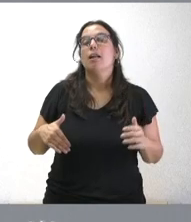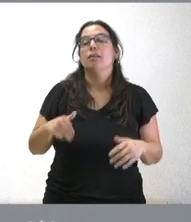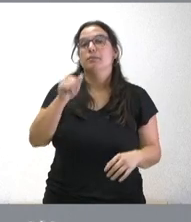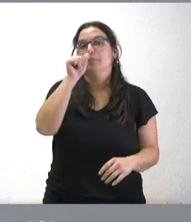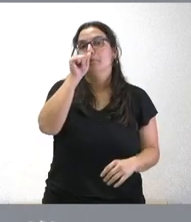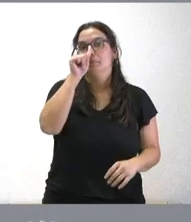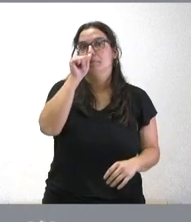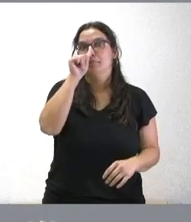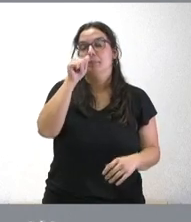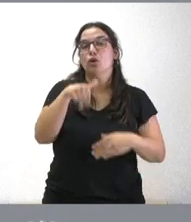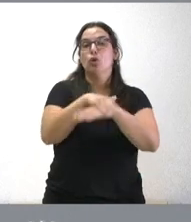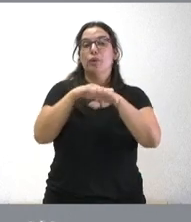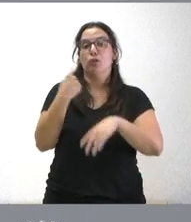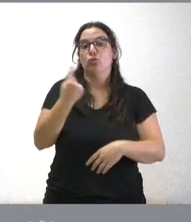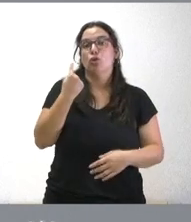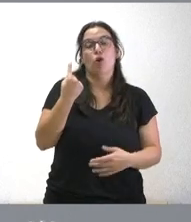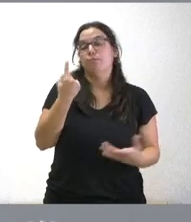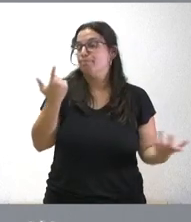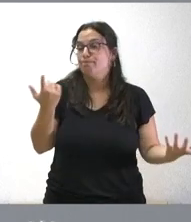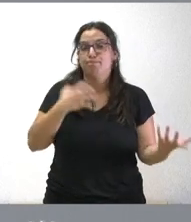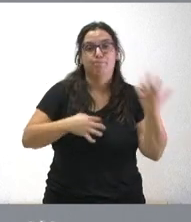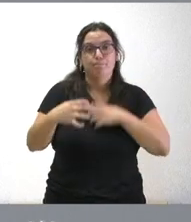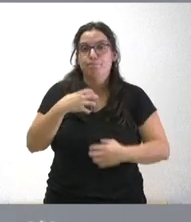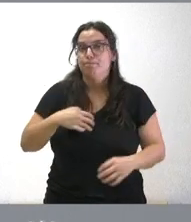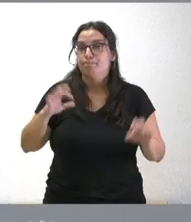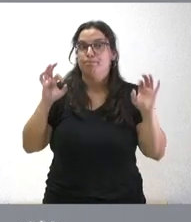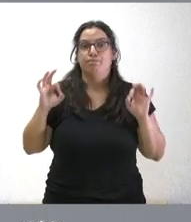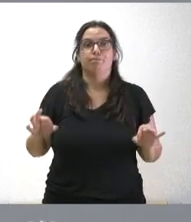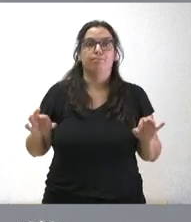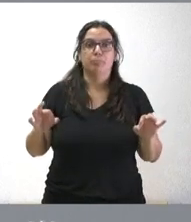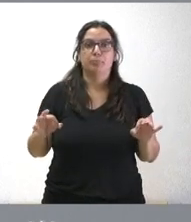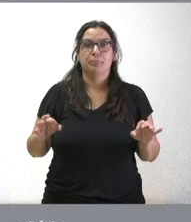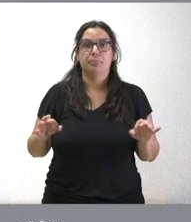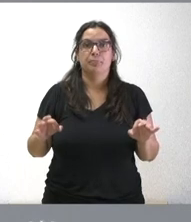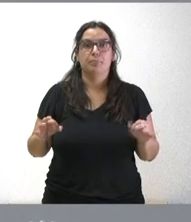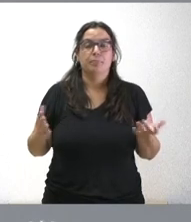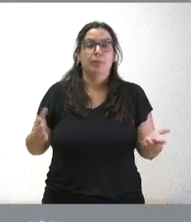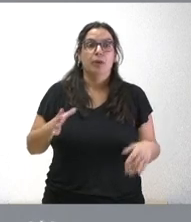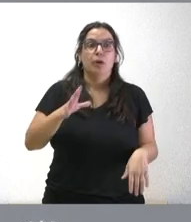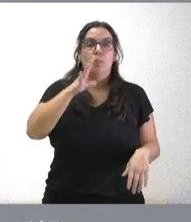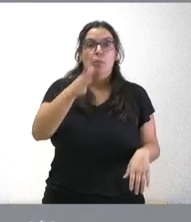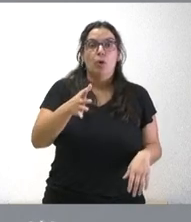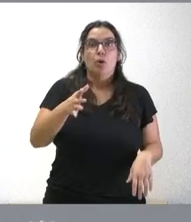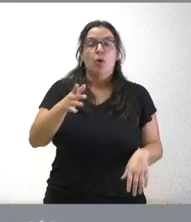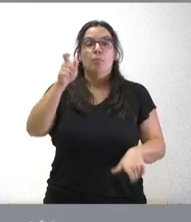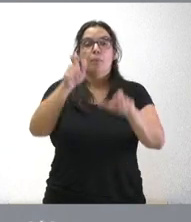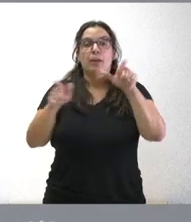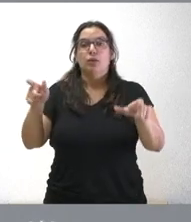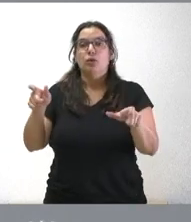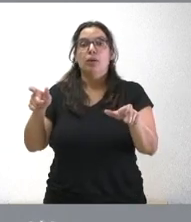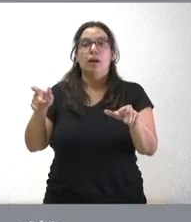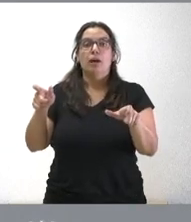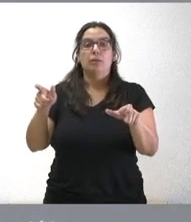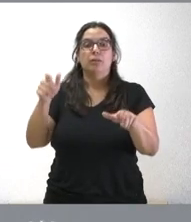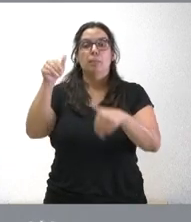ese gobierno en solitario no pudo llevarse a cabo bien porque los ciudadanos decidieron que no así